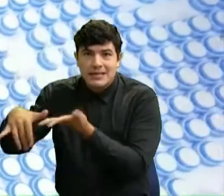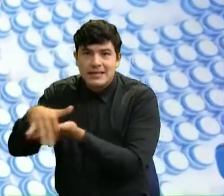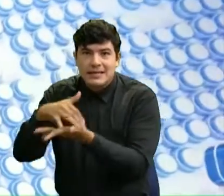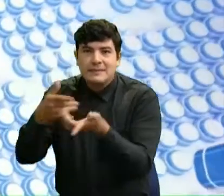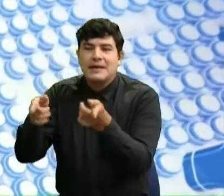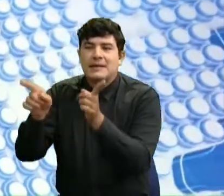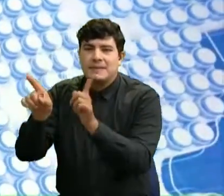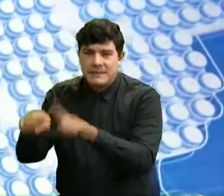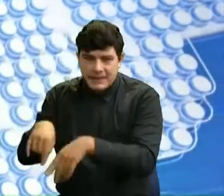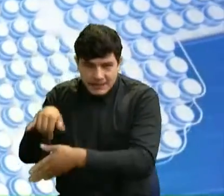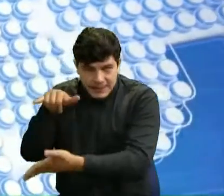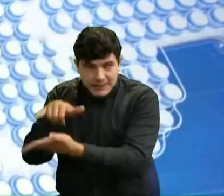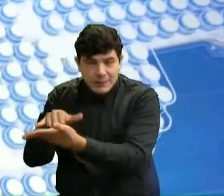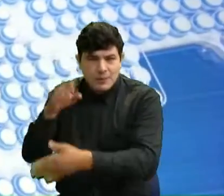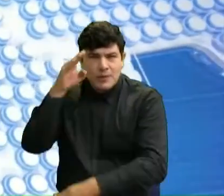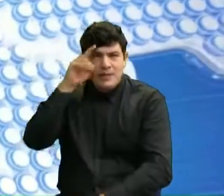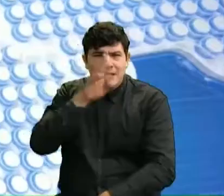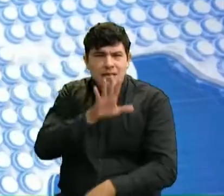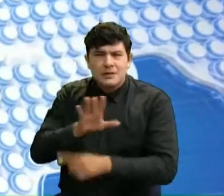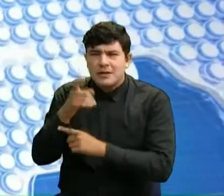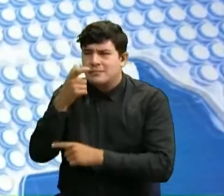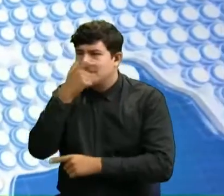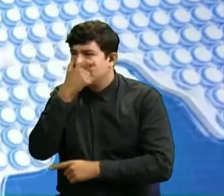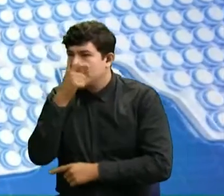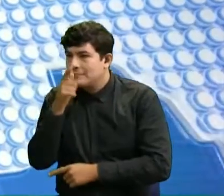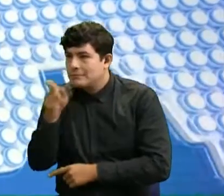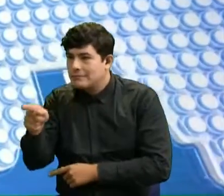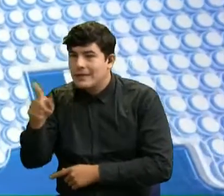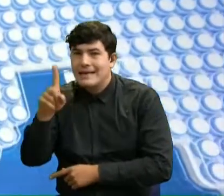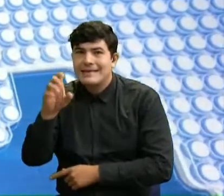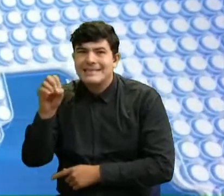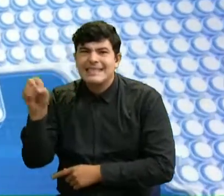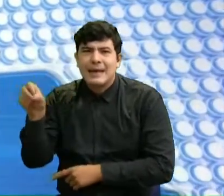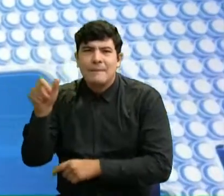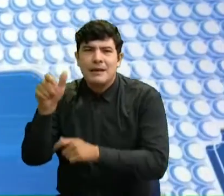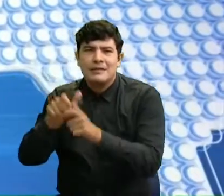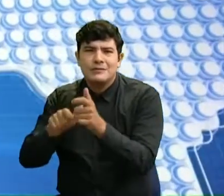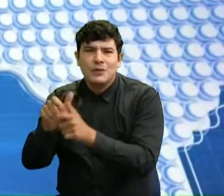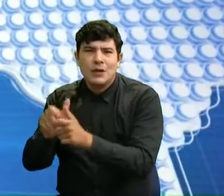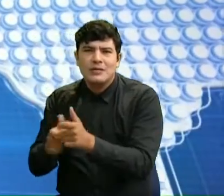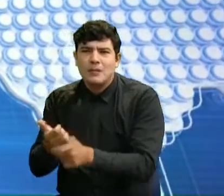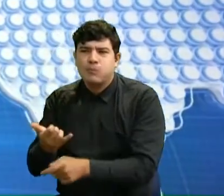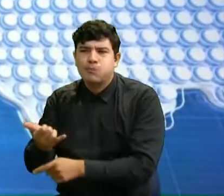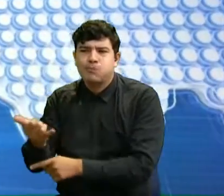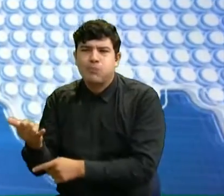escampa luego de que las autoridades encontraran las 100 personas en una fiesta en la Gallera del Pueblo.